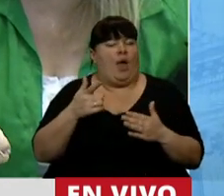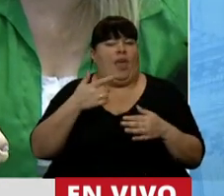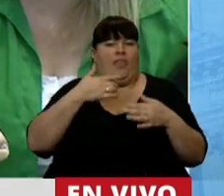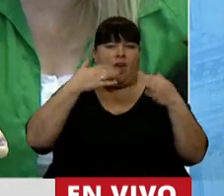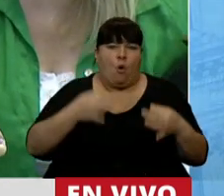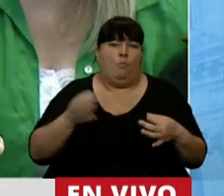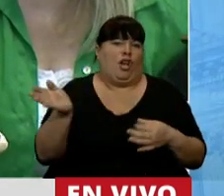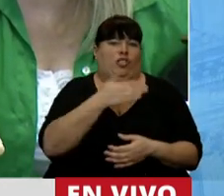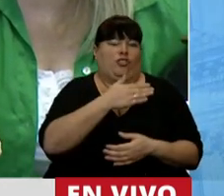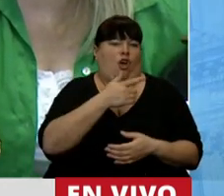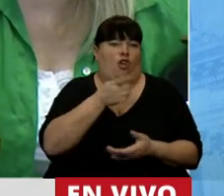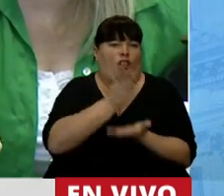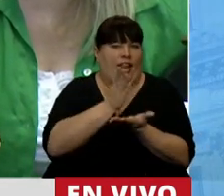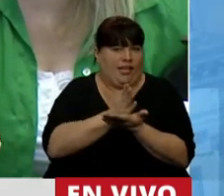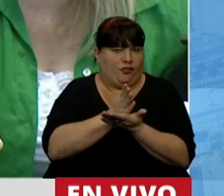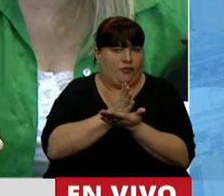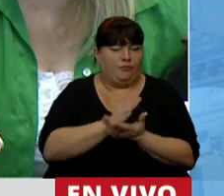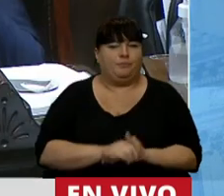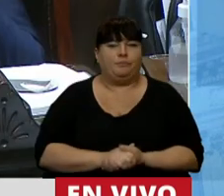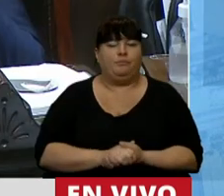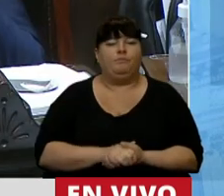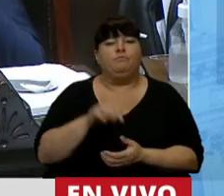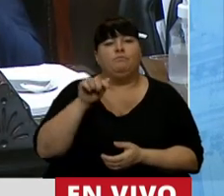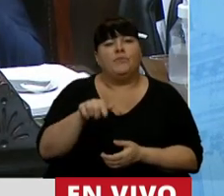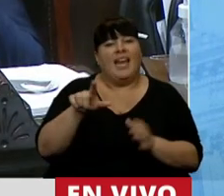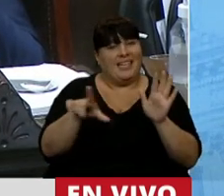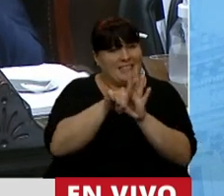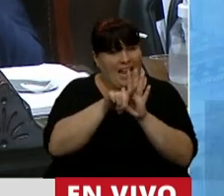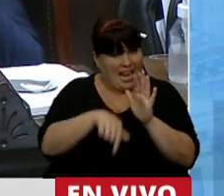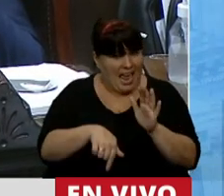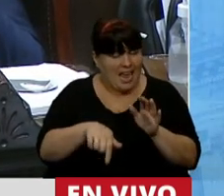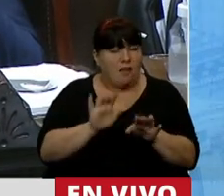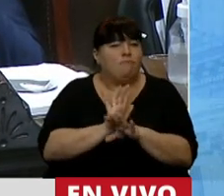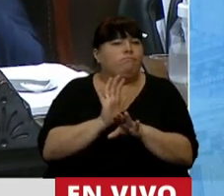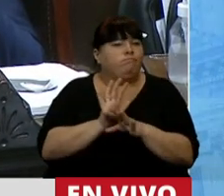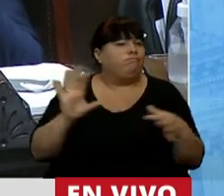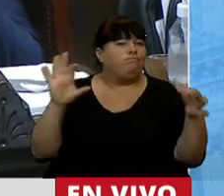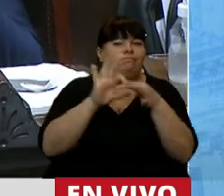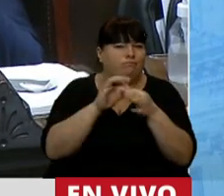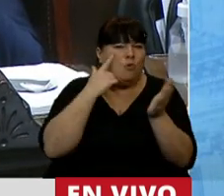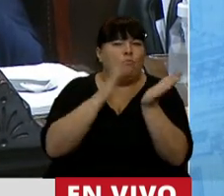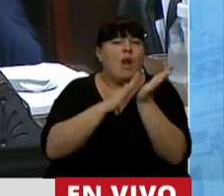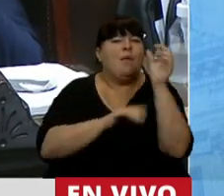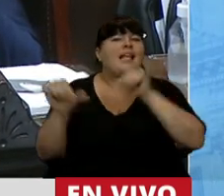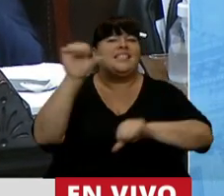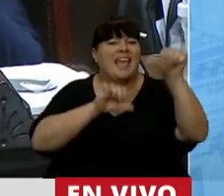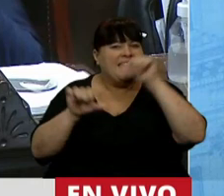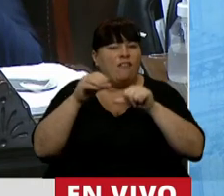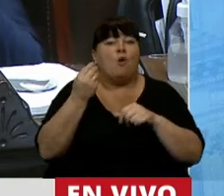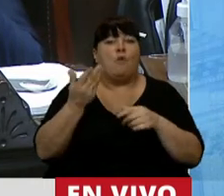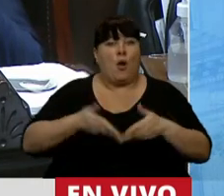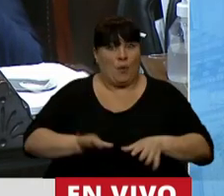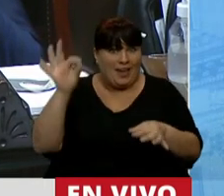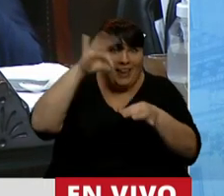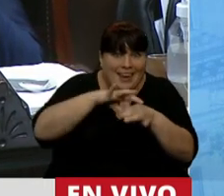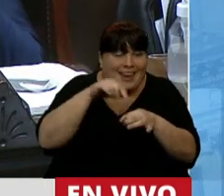ejercicio de todos los demás derechos. Y esta visión normativa está en consonancia con la evidencia científica porque el embrión